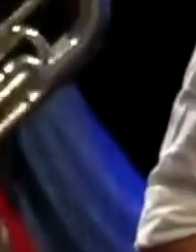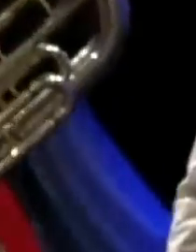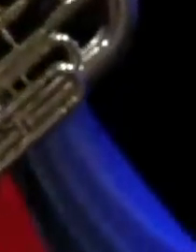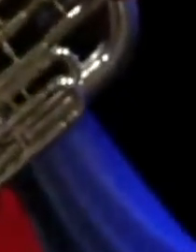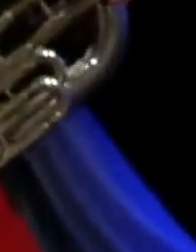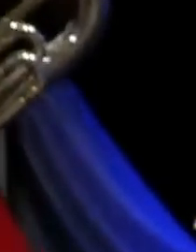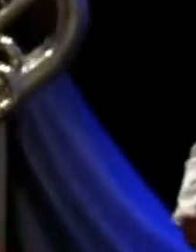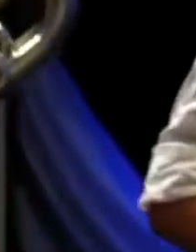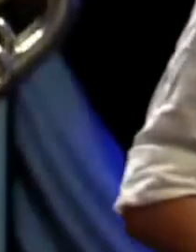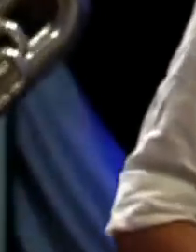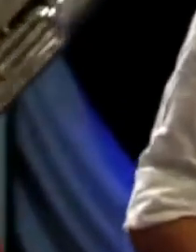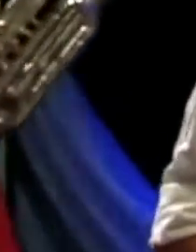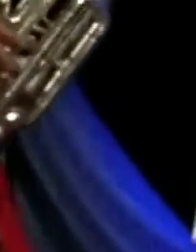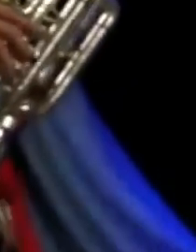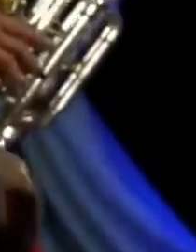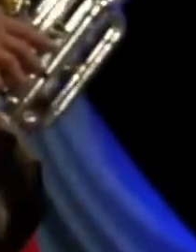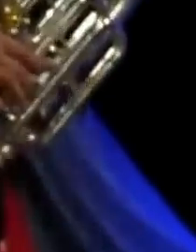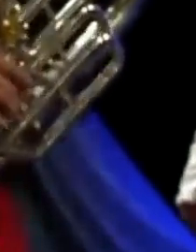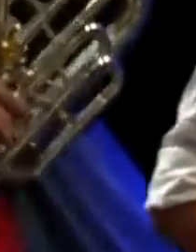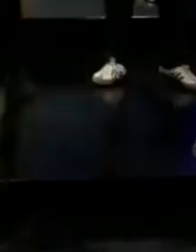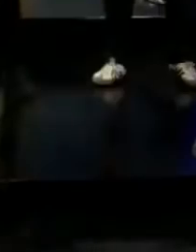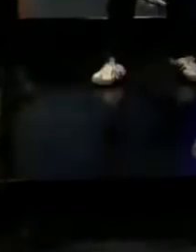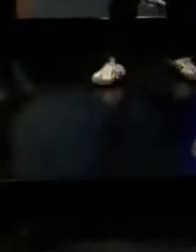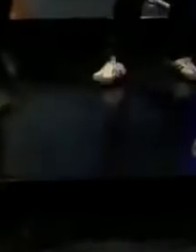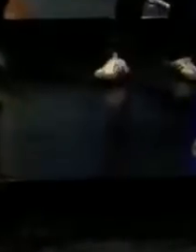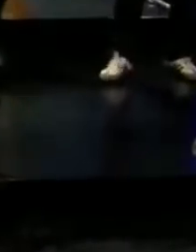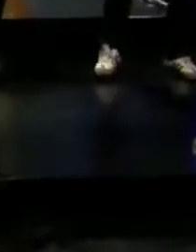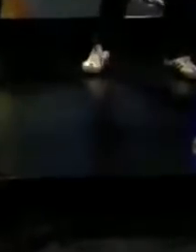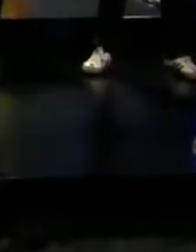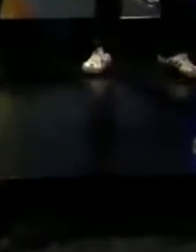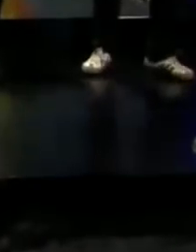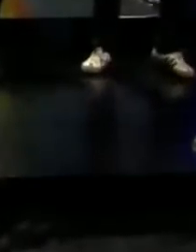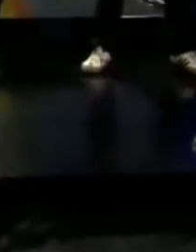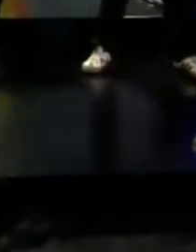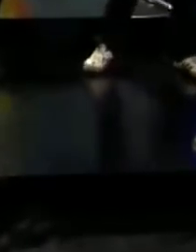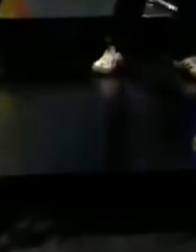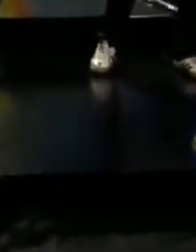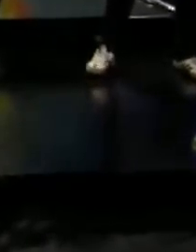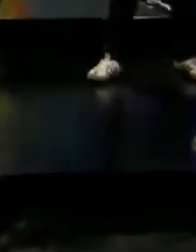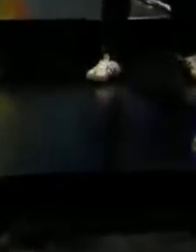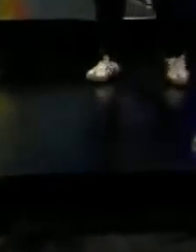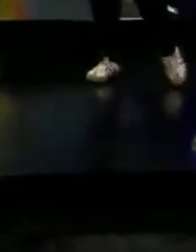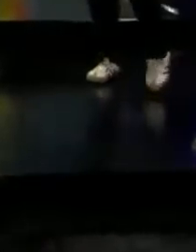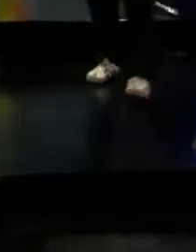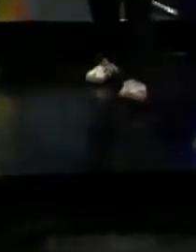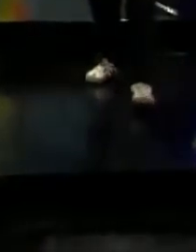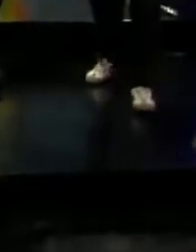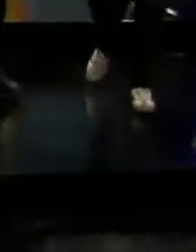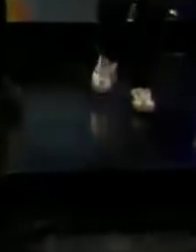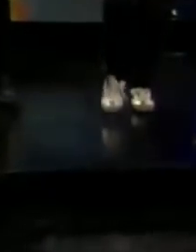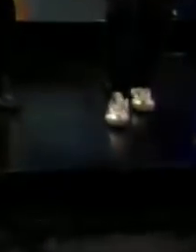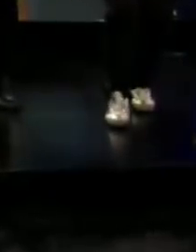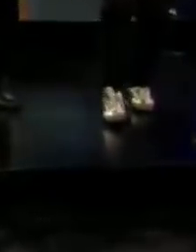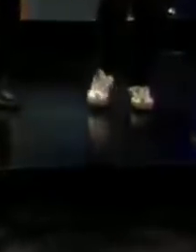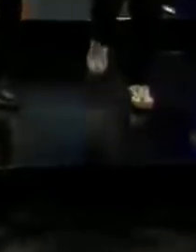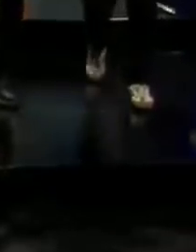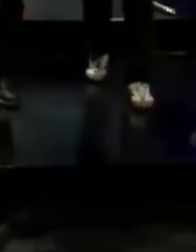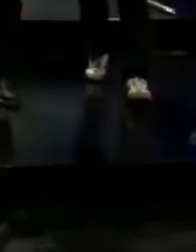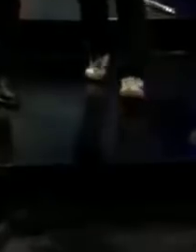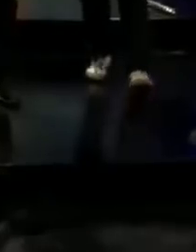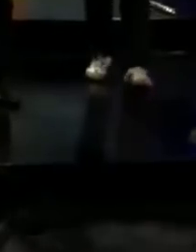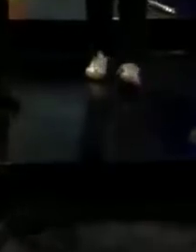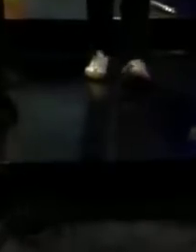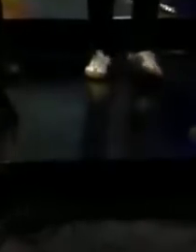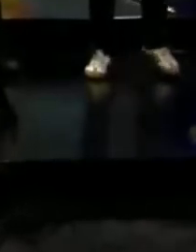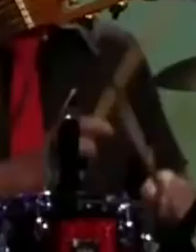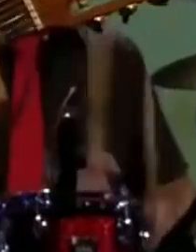que tu sonrisa de mí se olvidó. Adiós, adiós, borraré, nuestras miradas cruzando la